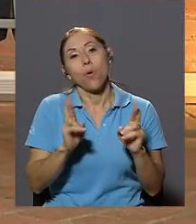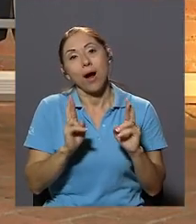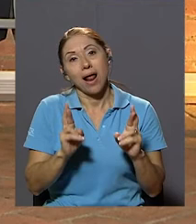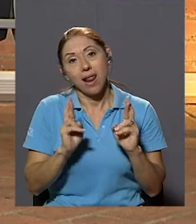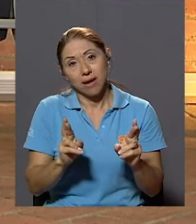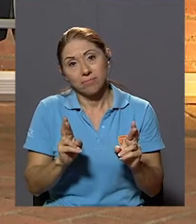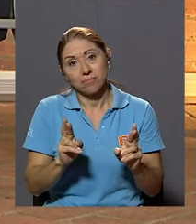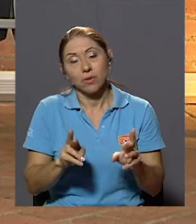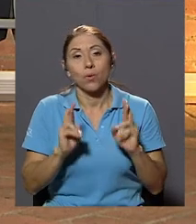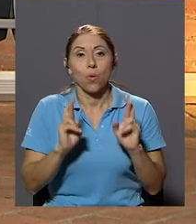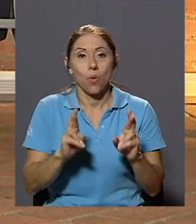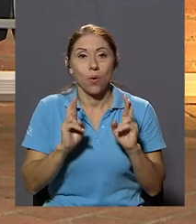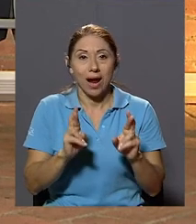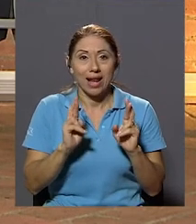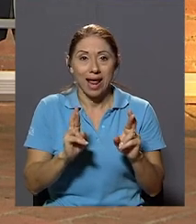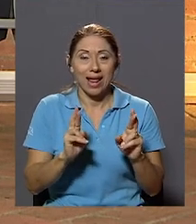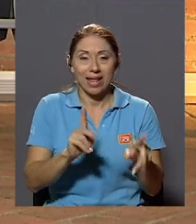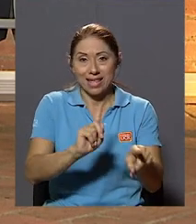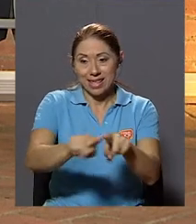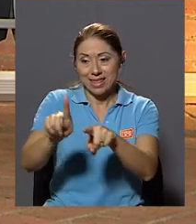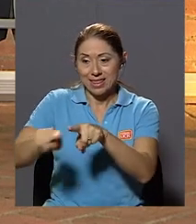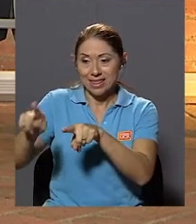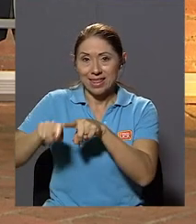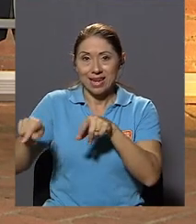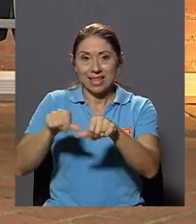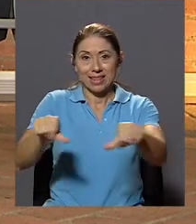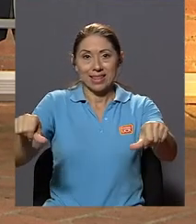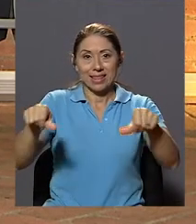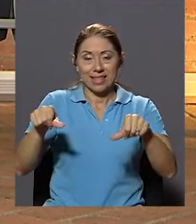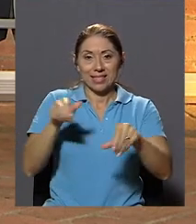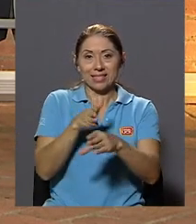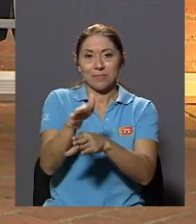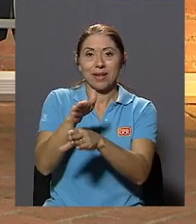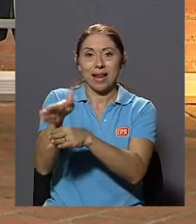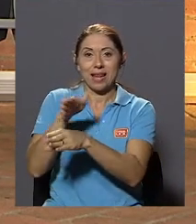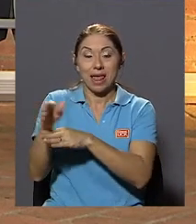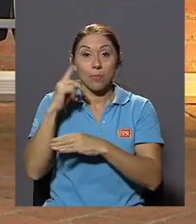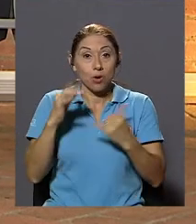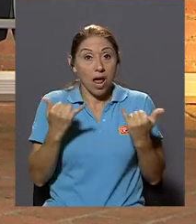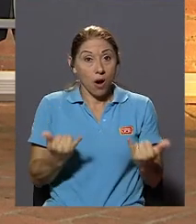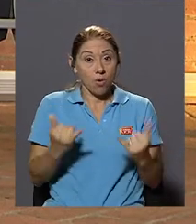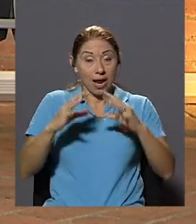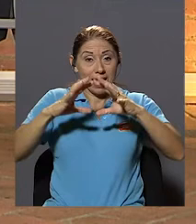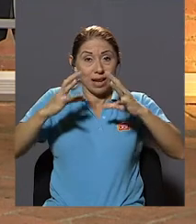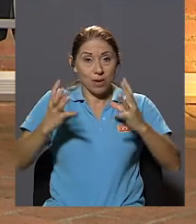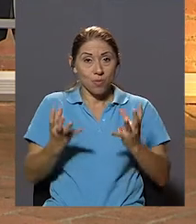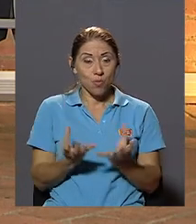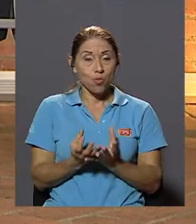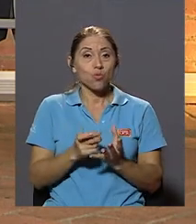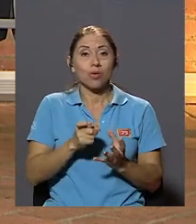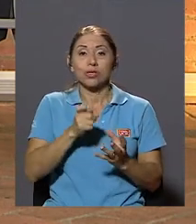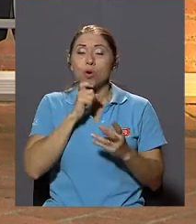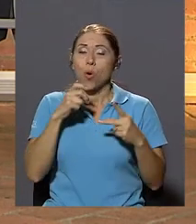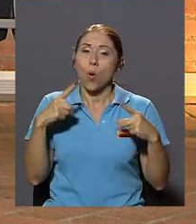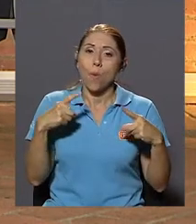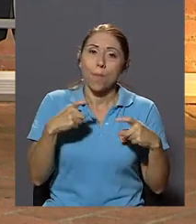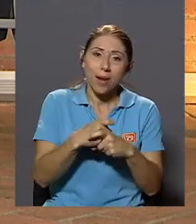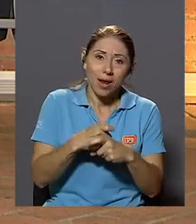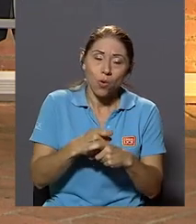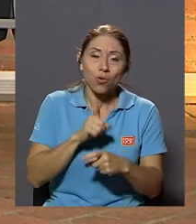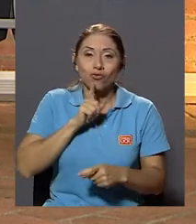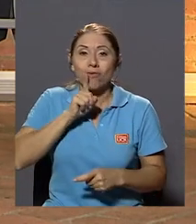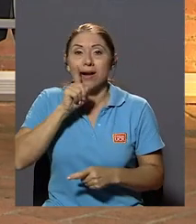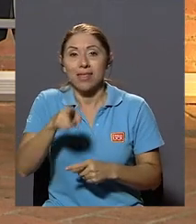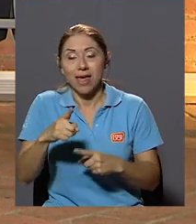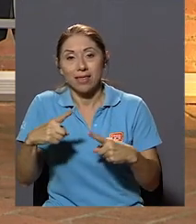Ojalá La Interdisciplinaridad Porque Ahora El Mundo Es Complejo La Realidad Es Compleja El